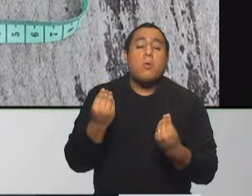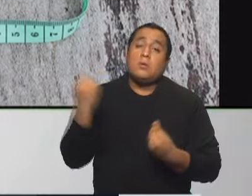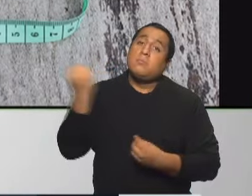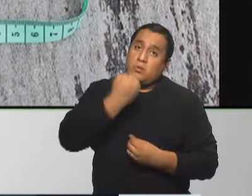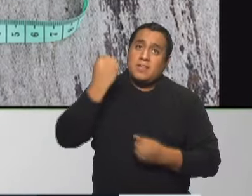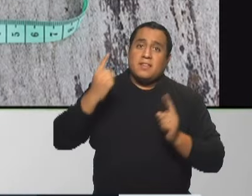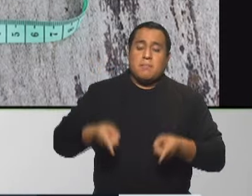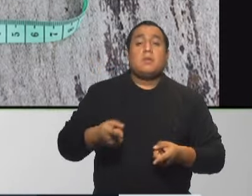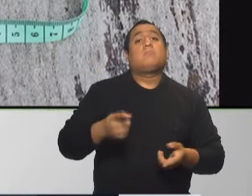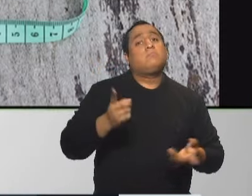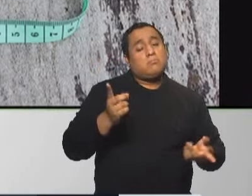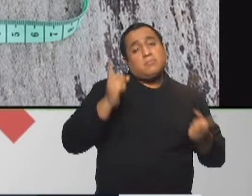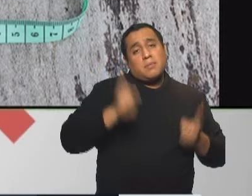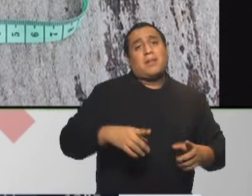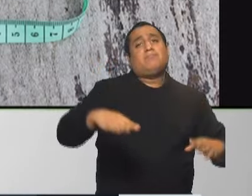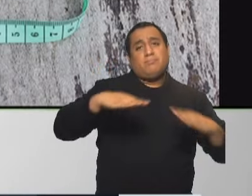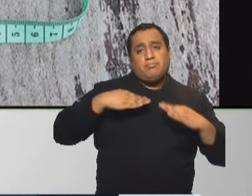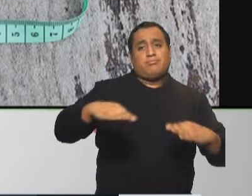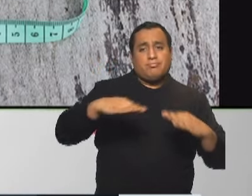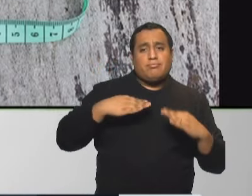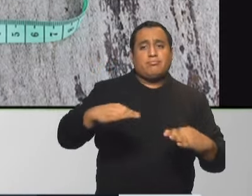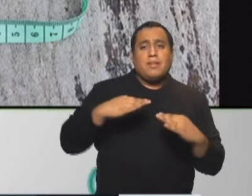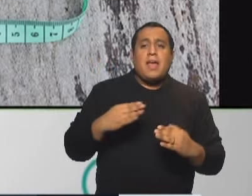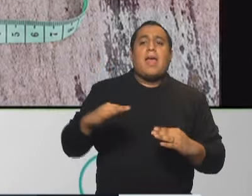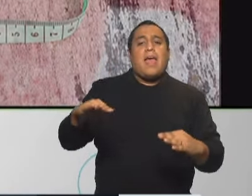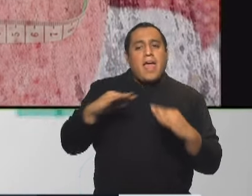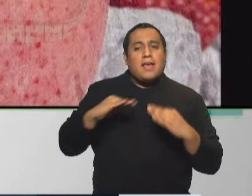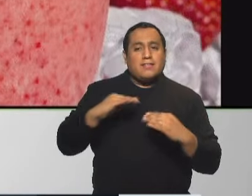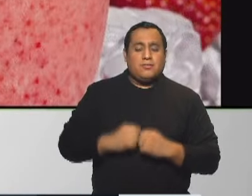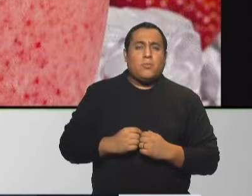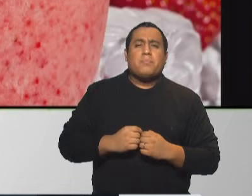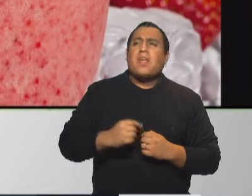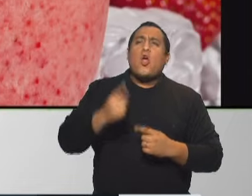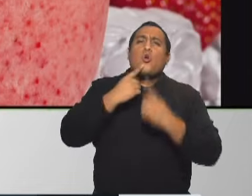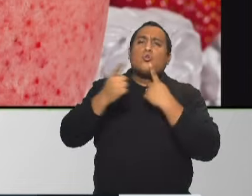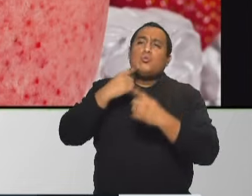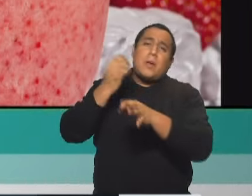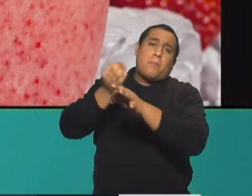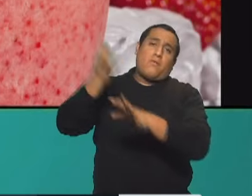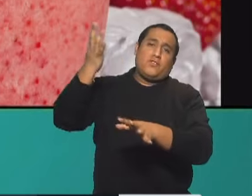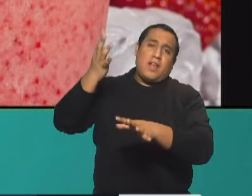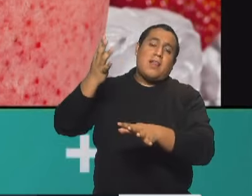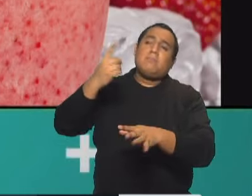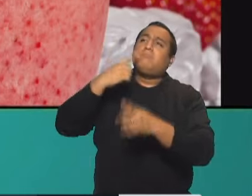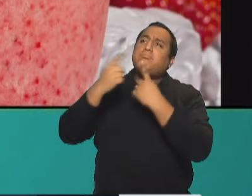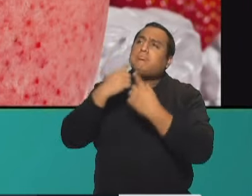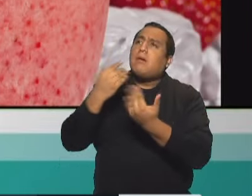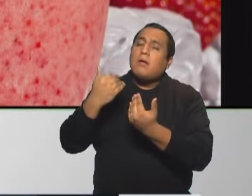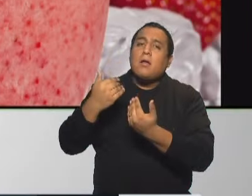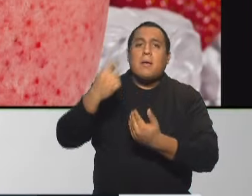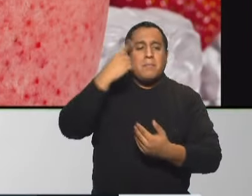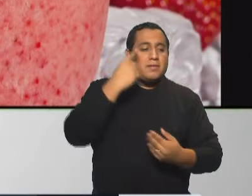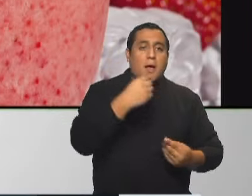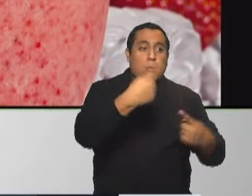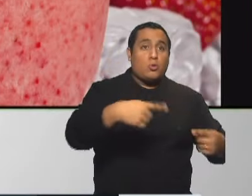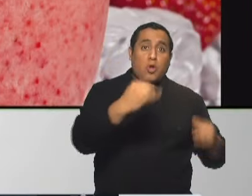hacer ejercicio, el tener una buena calidad. Hacer ejercicio, consultar a un especialista y no creer que porque comes light vas